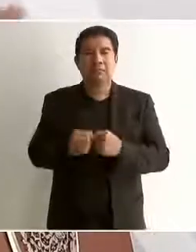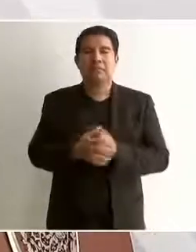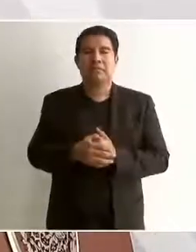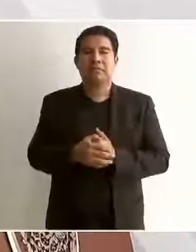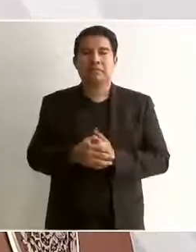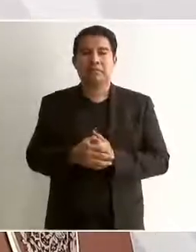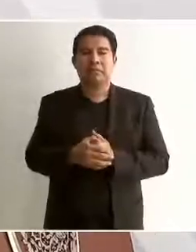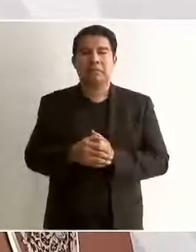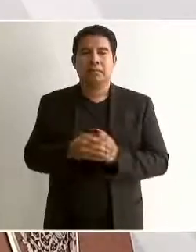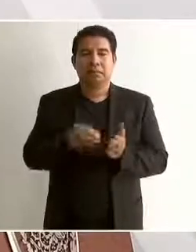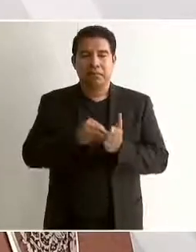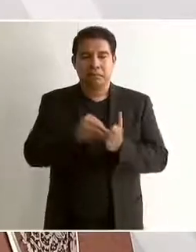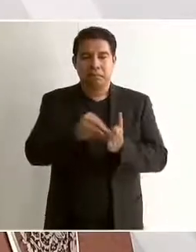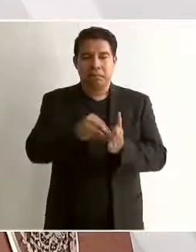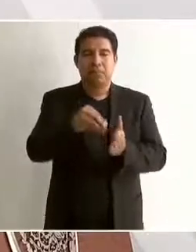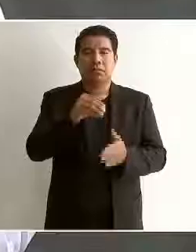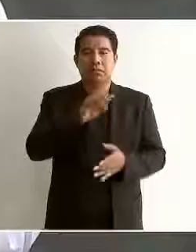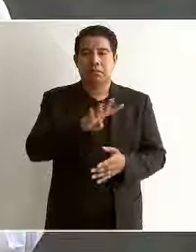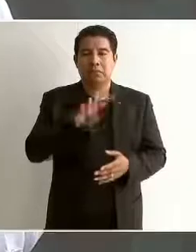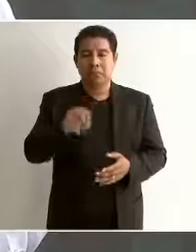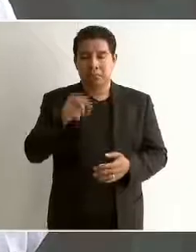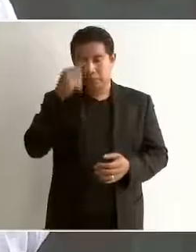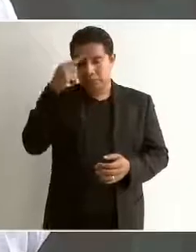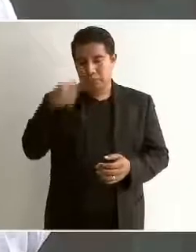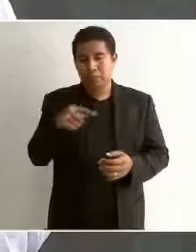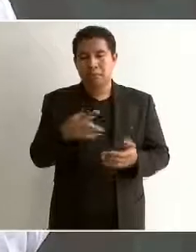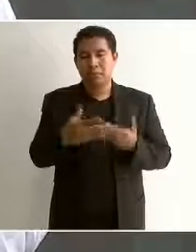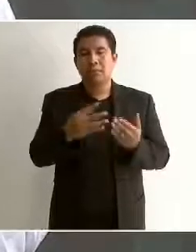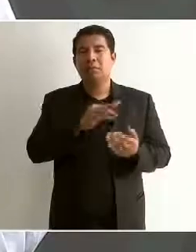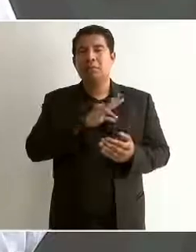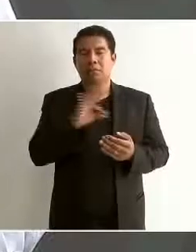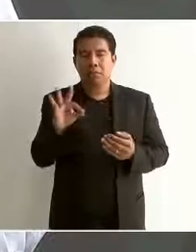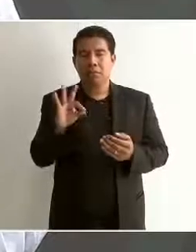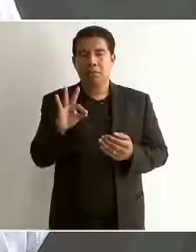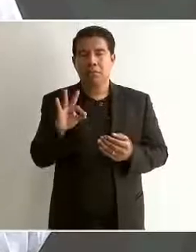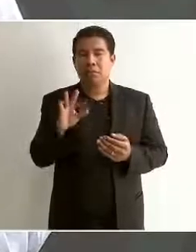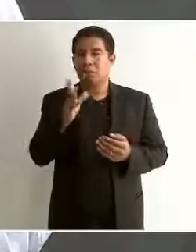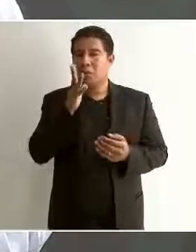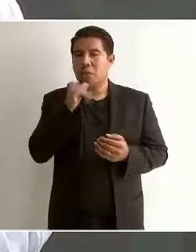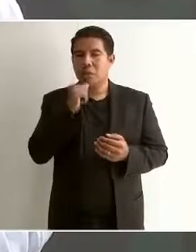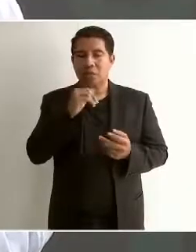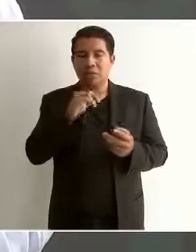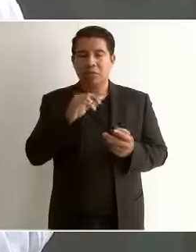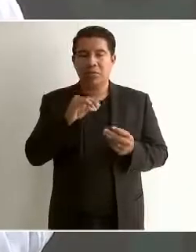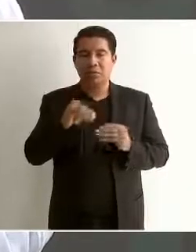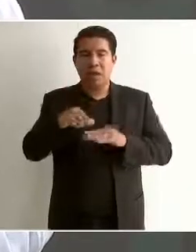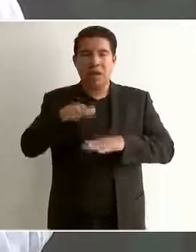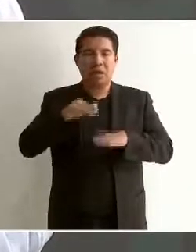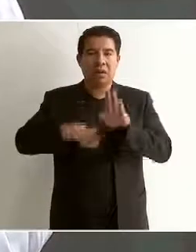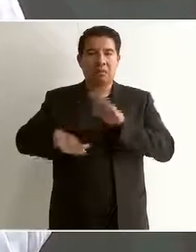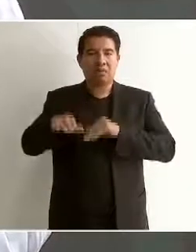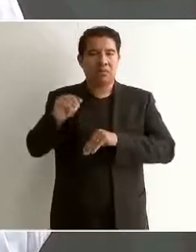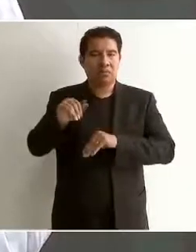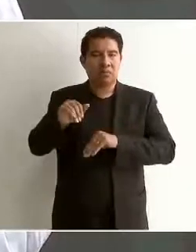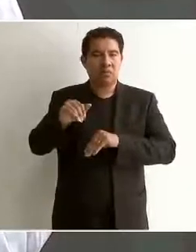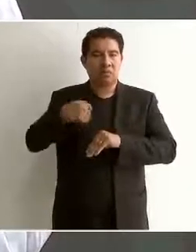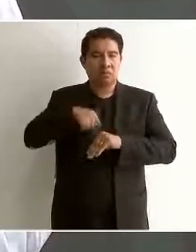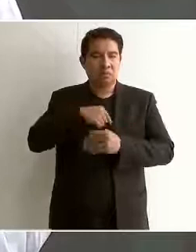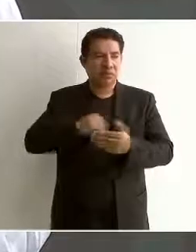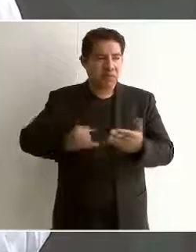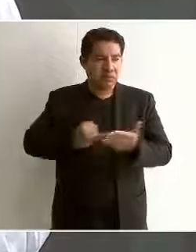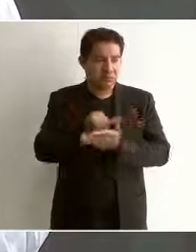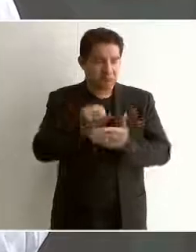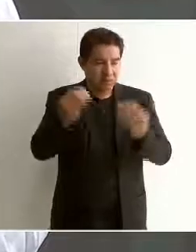la transformación para que no puedan dar marcha atrás a lo que ya